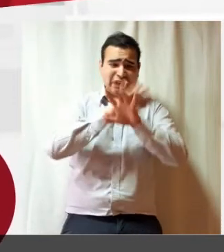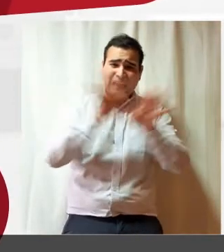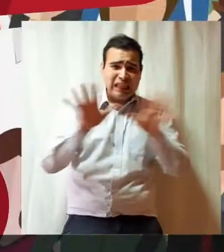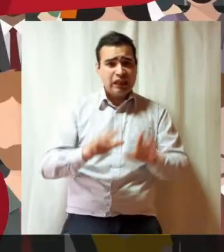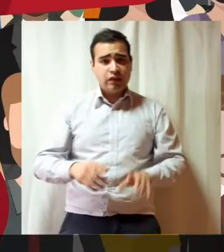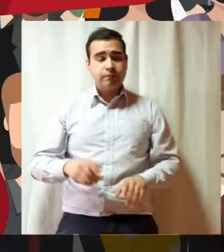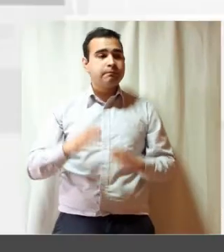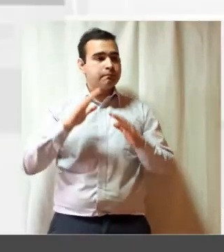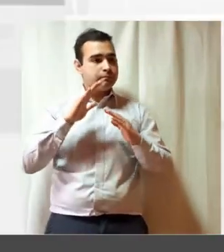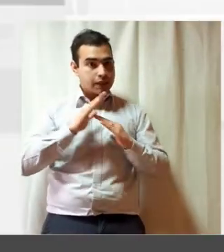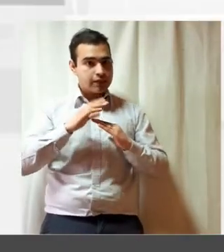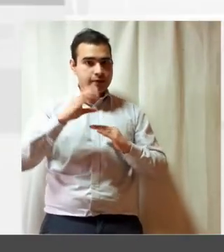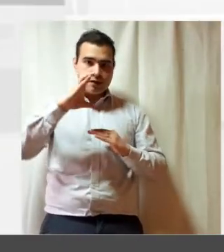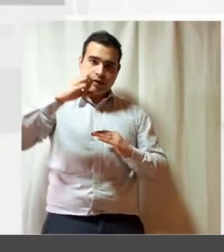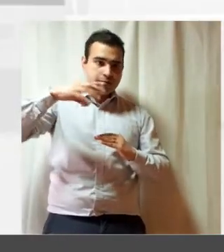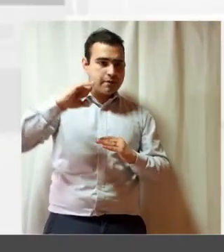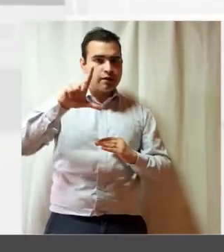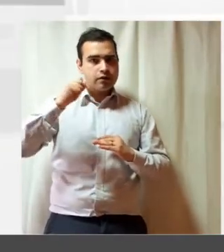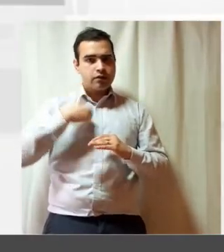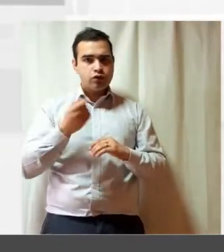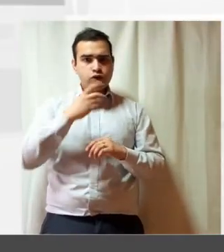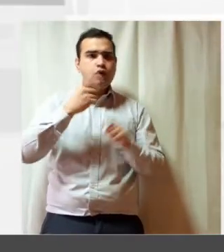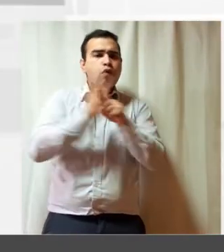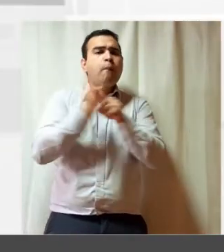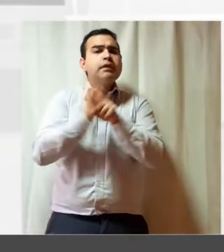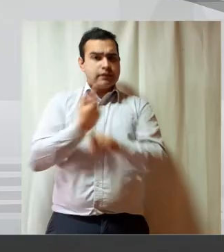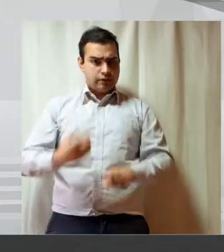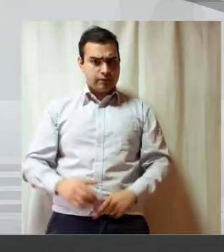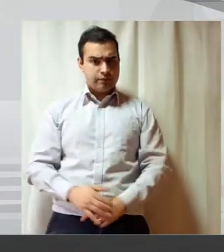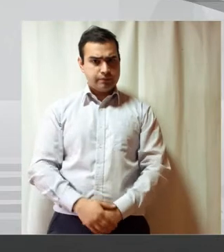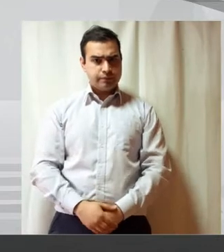noticia? Basta, Camila Tenemos que conversar